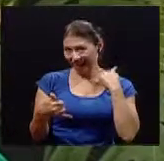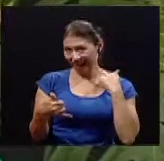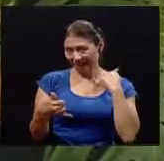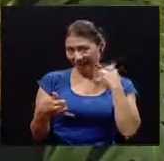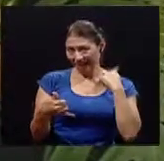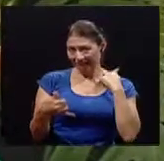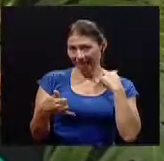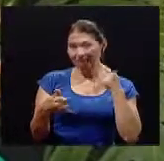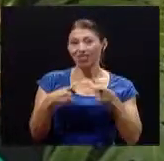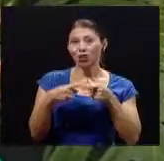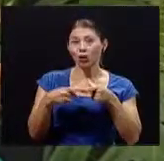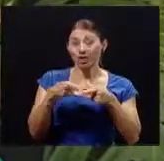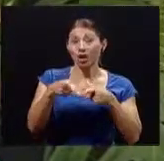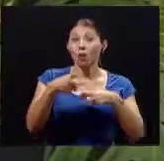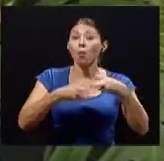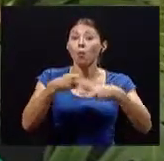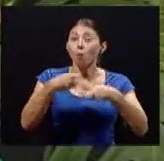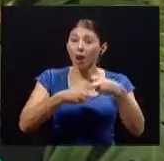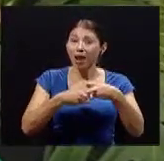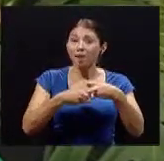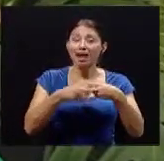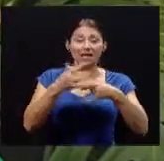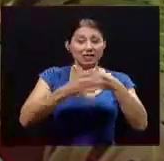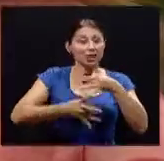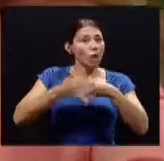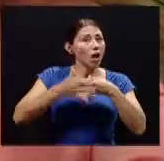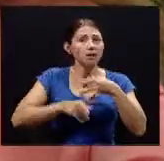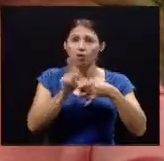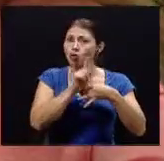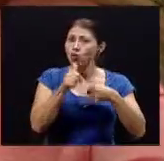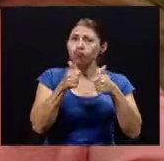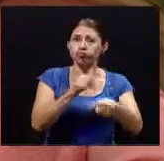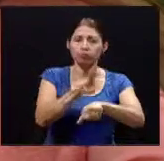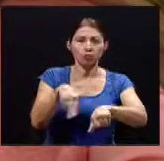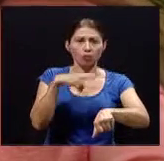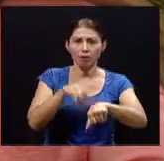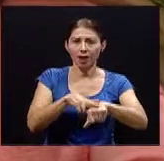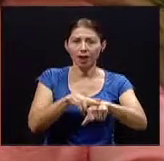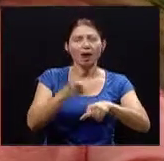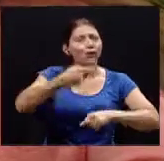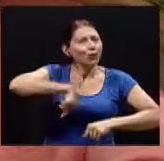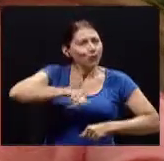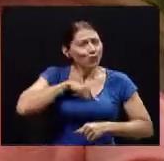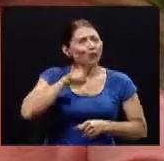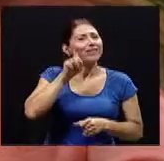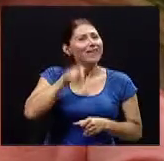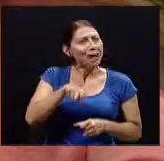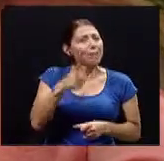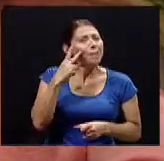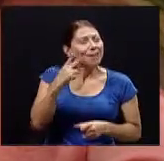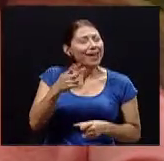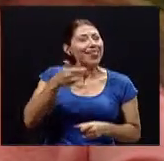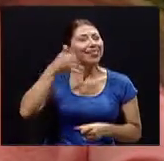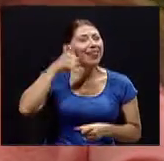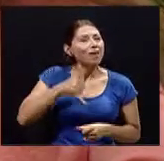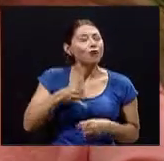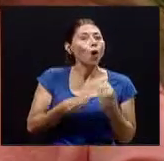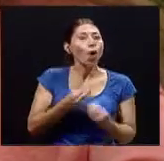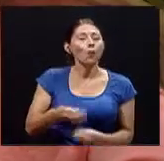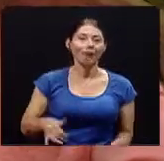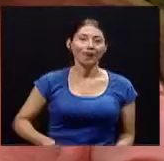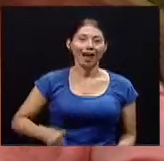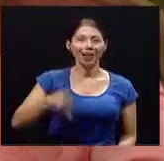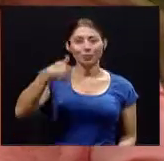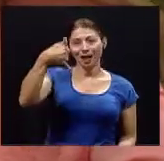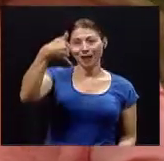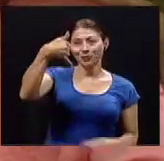ojos claro estamos en un tema muy importante pero vamos a tener que hacer una pausa y dejar la conversación en este momento y ya